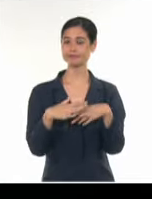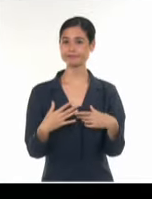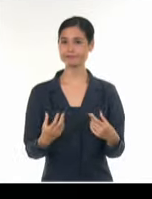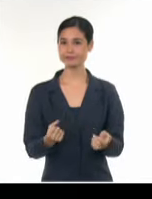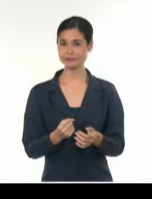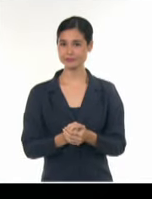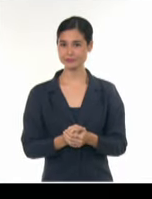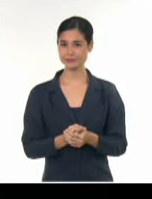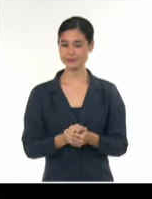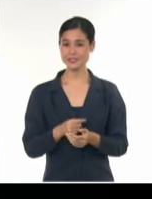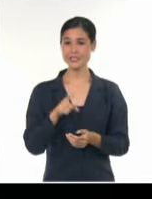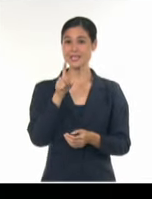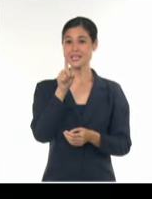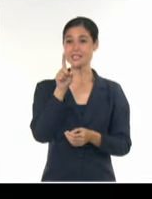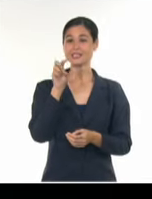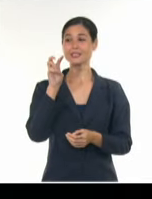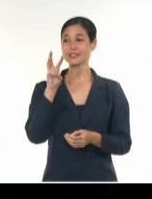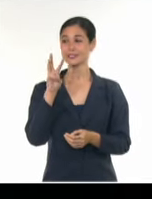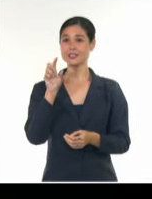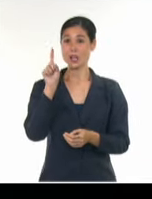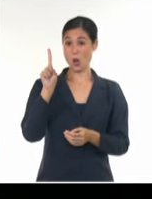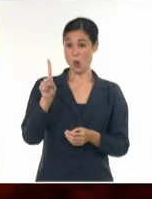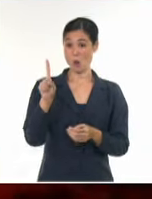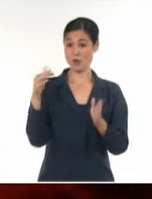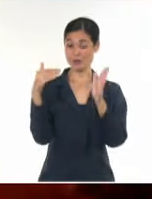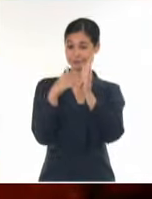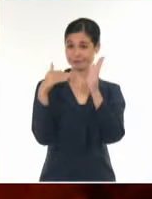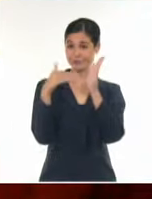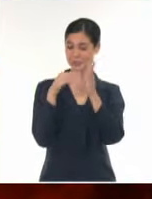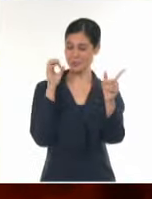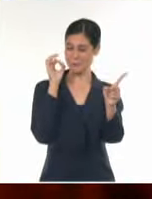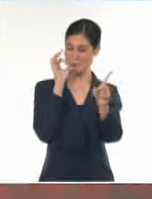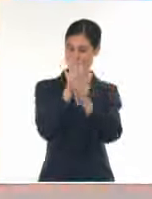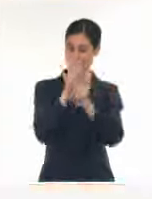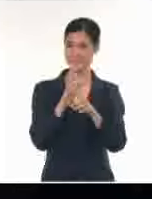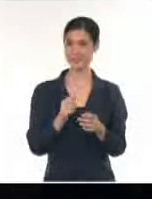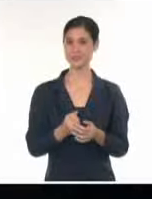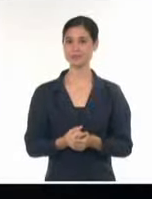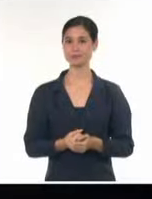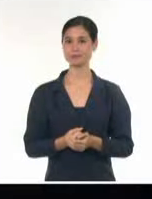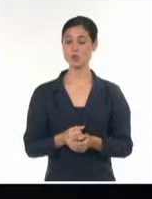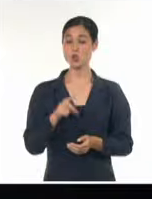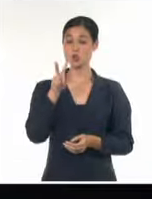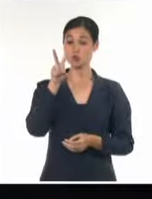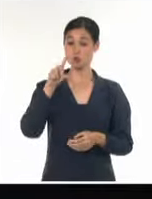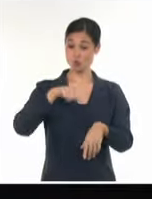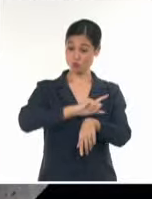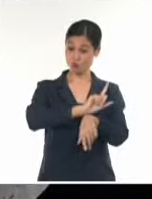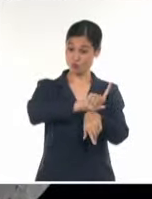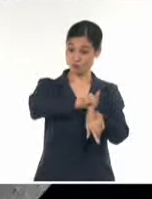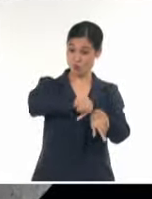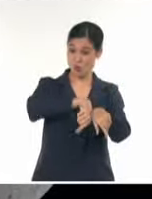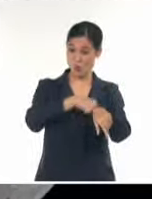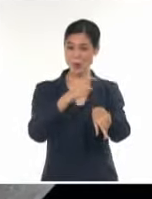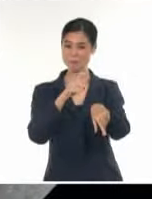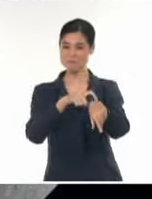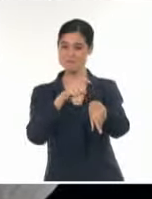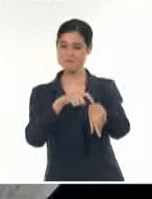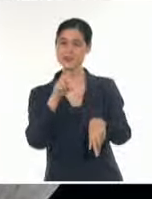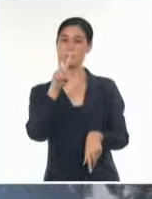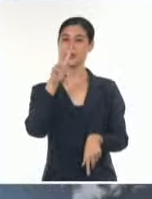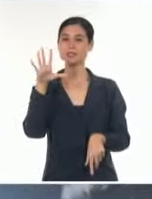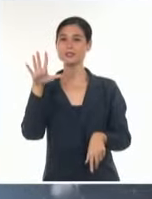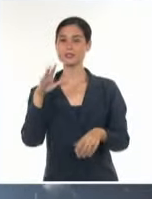minutos. La duración completa del fenómeno será de 2 horas y 25 minutos, de acuerdo con todos los tiempos en la hora de